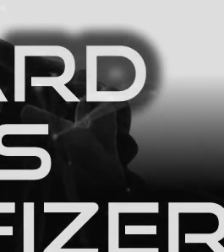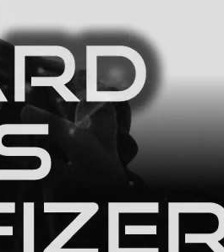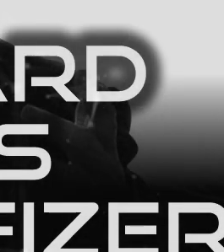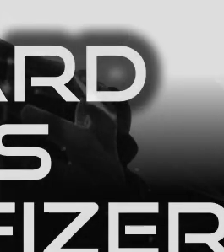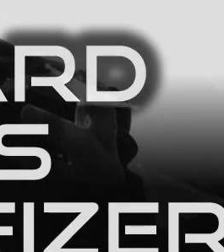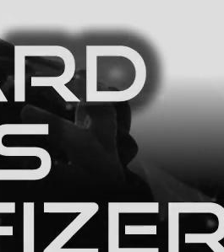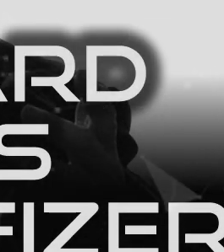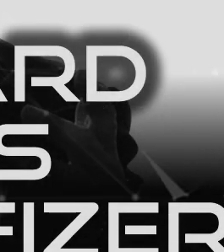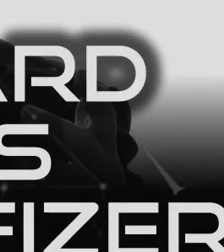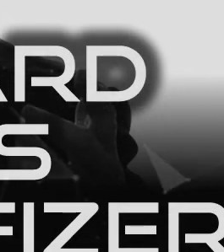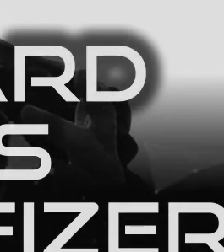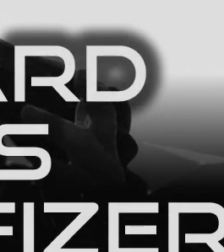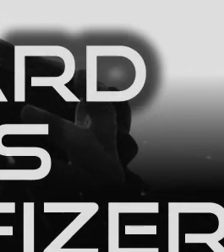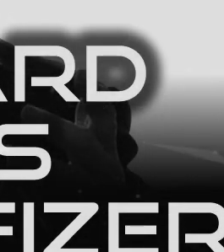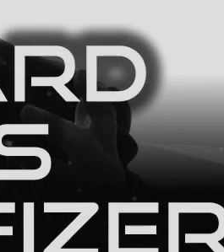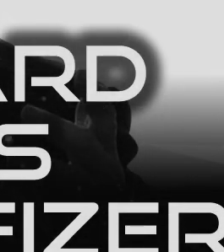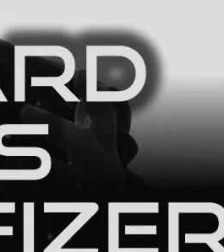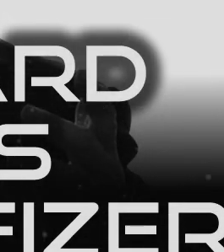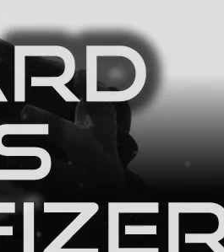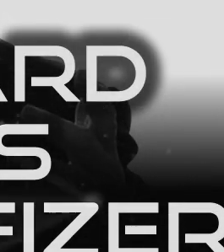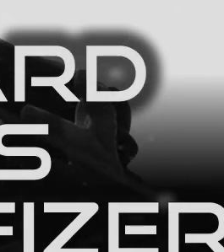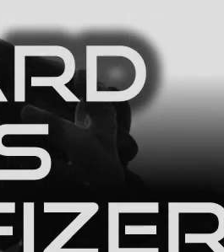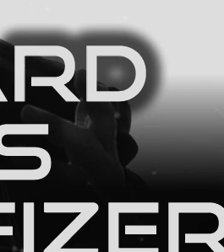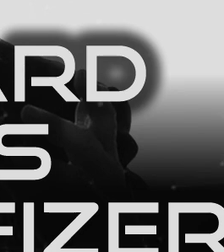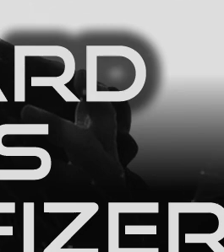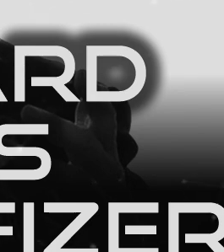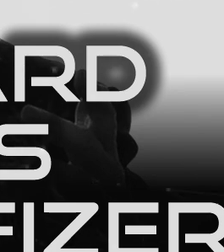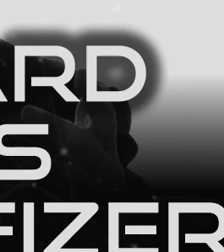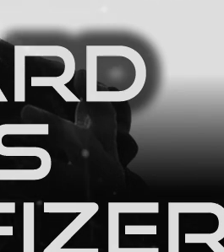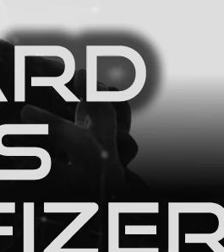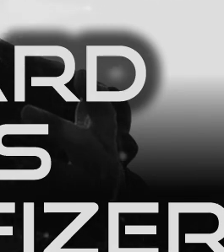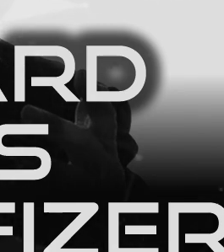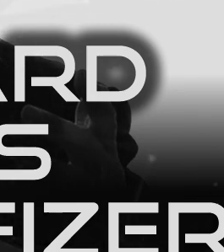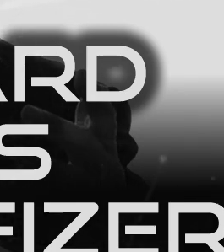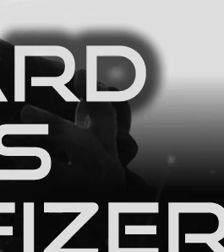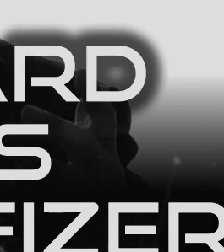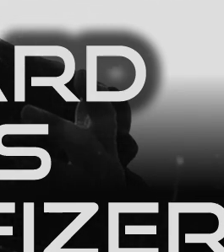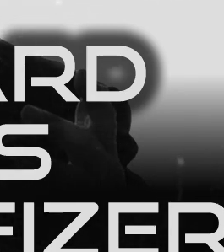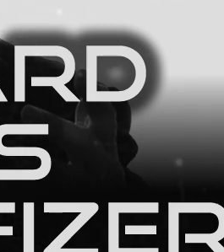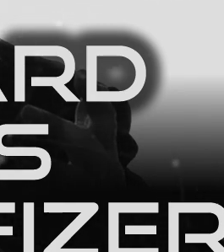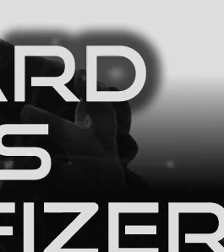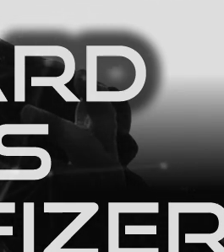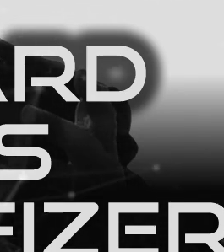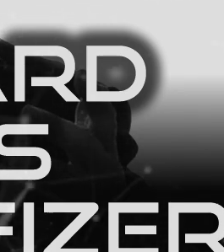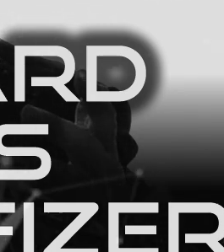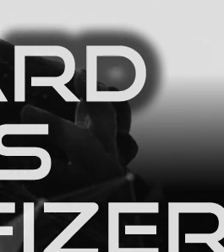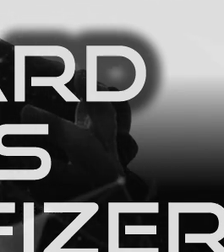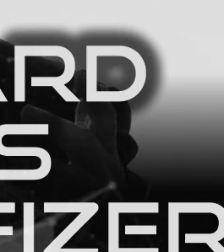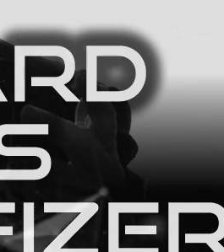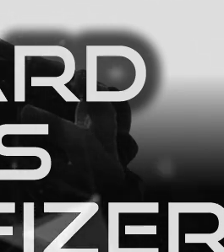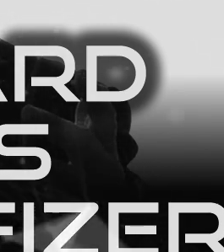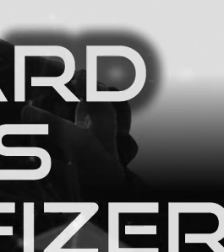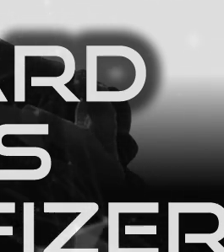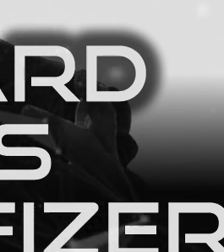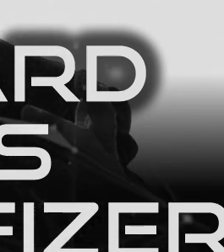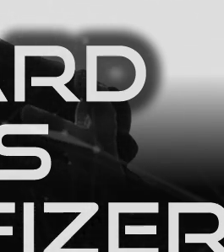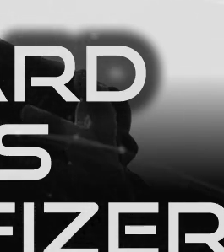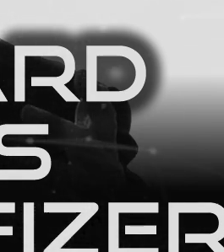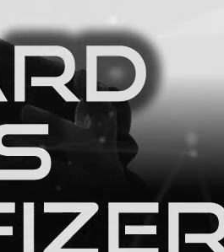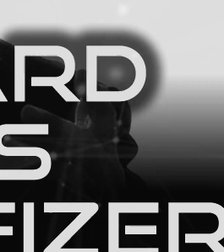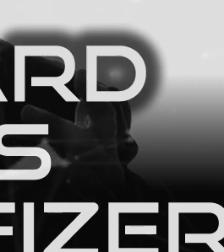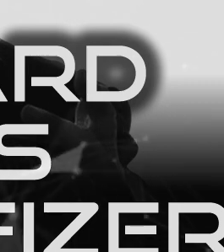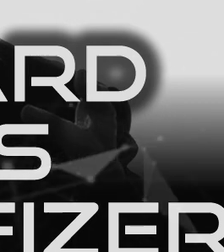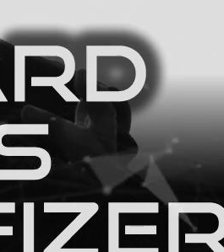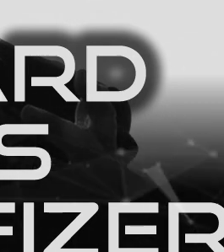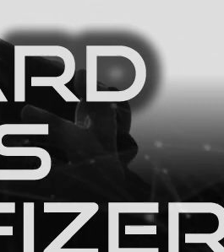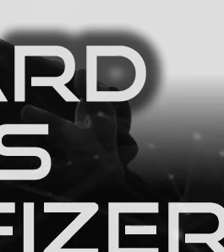Mantente informado y visita nuestra cuenta de twitter, arroba escucha a diario, donde podrás encontrar notas destacadas y lo más